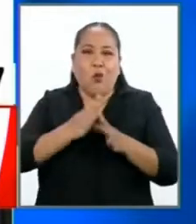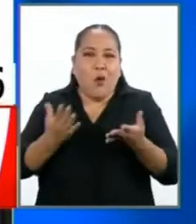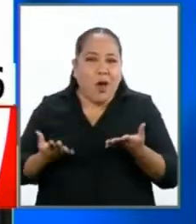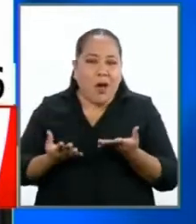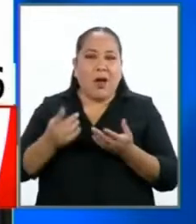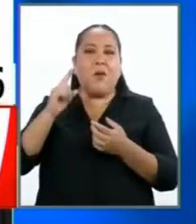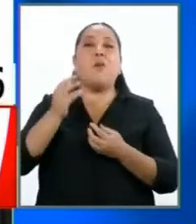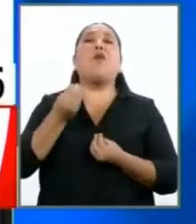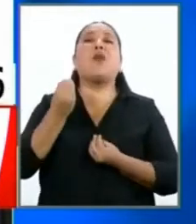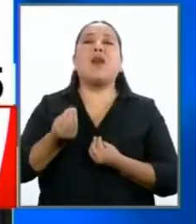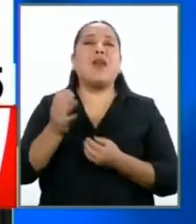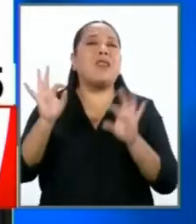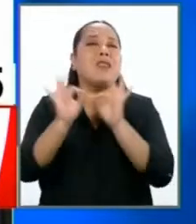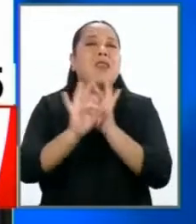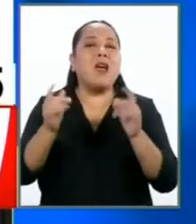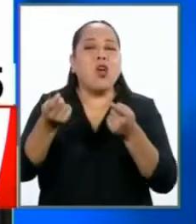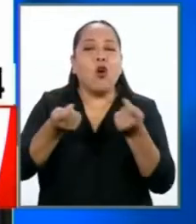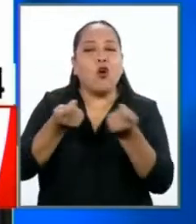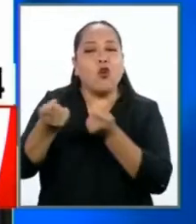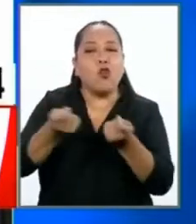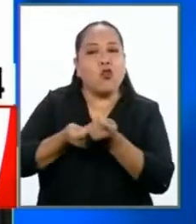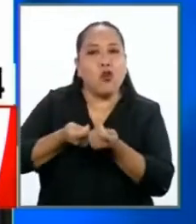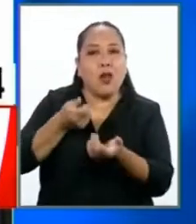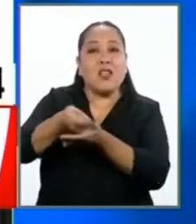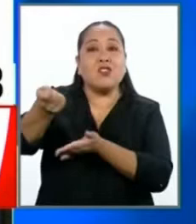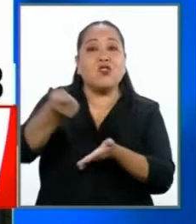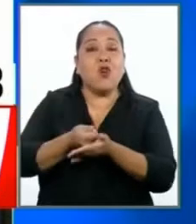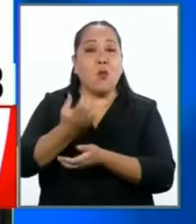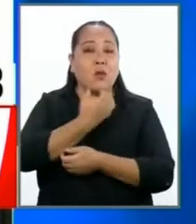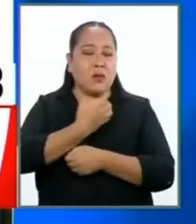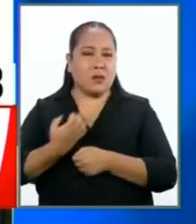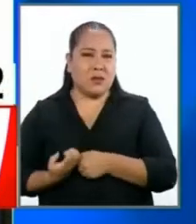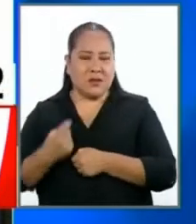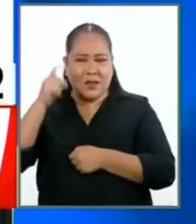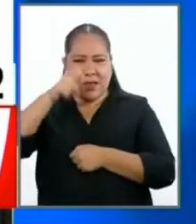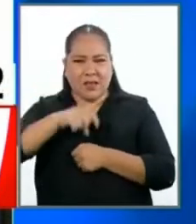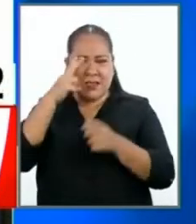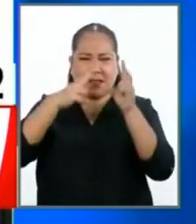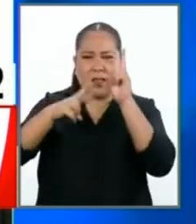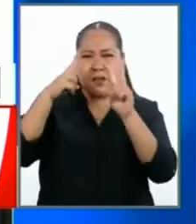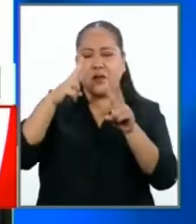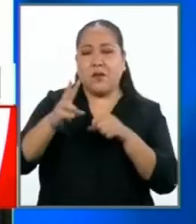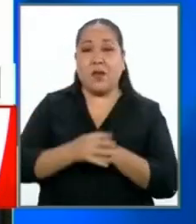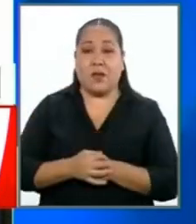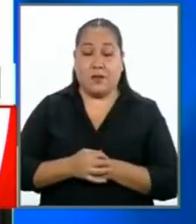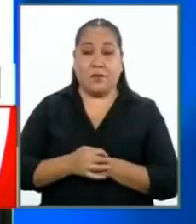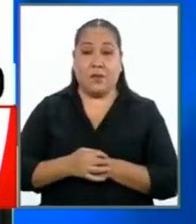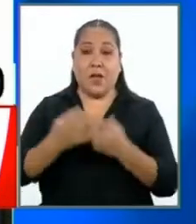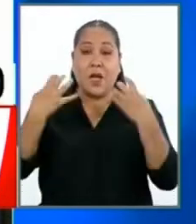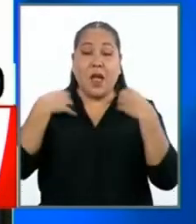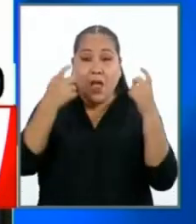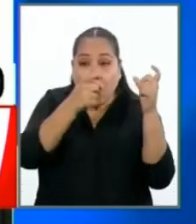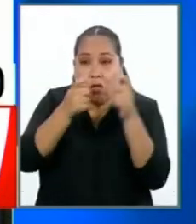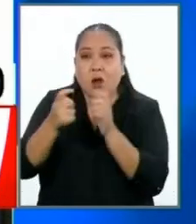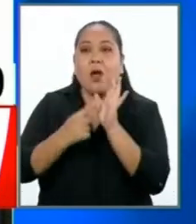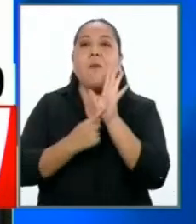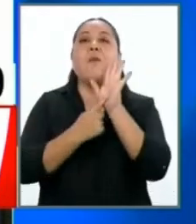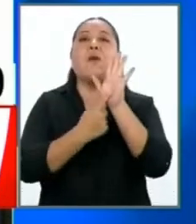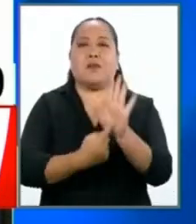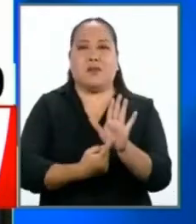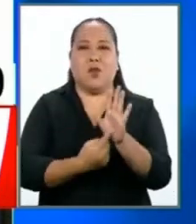las adquisiciones del Estado. También hay que tener en cuenta que la Contraloría presentó